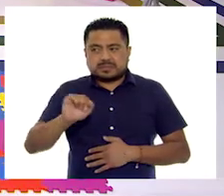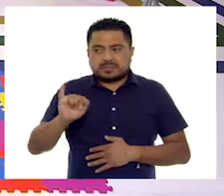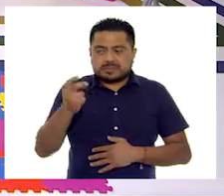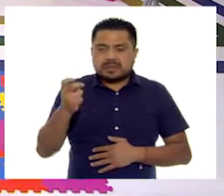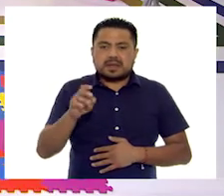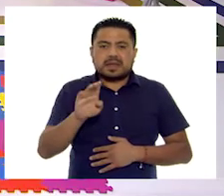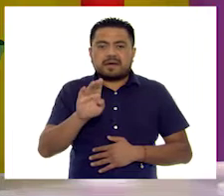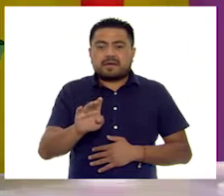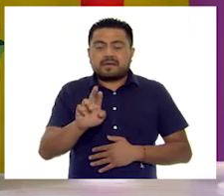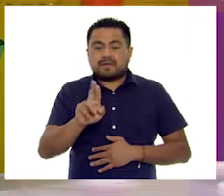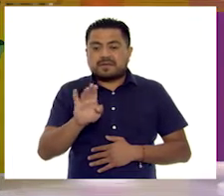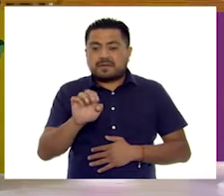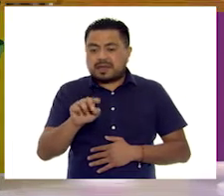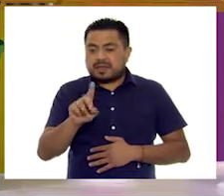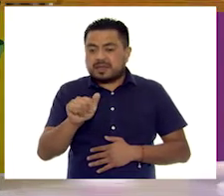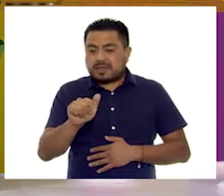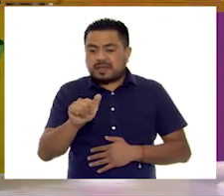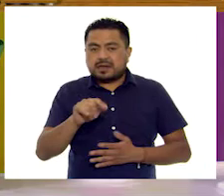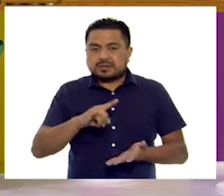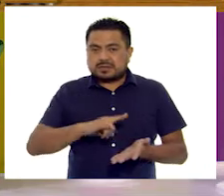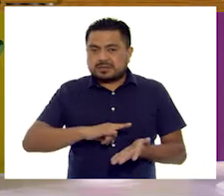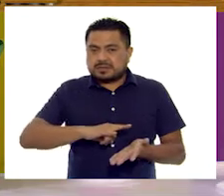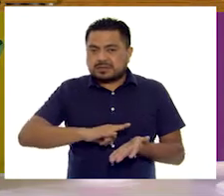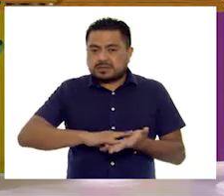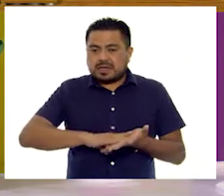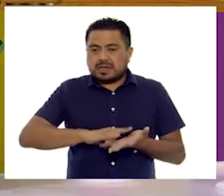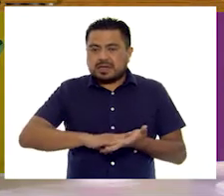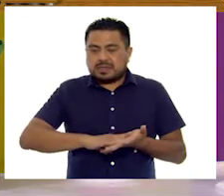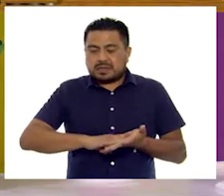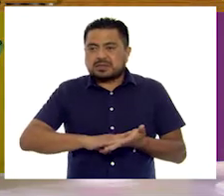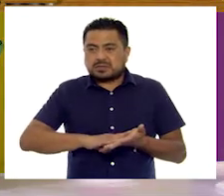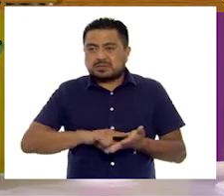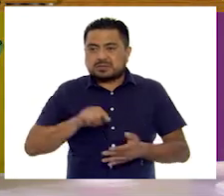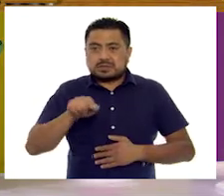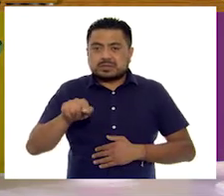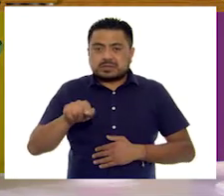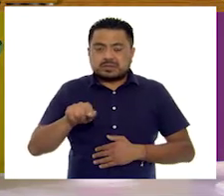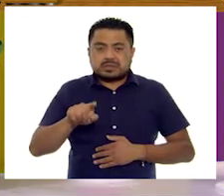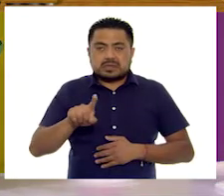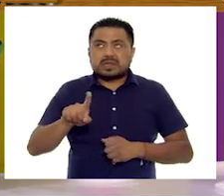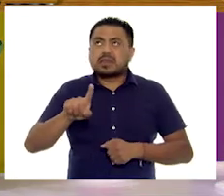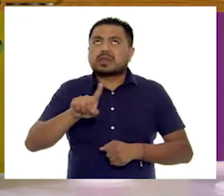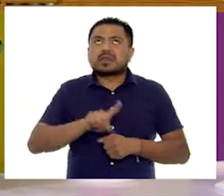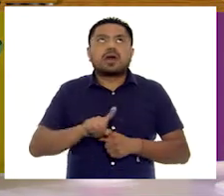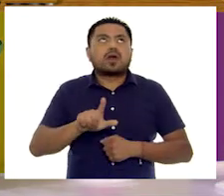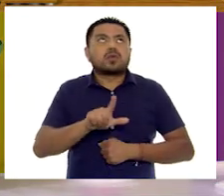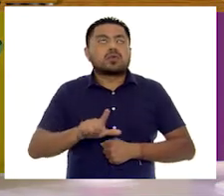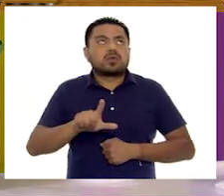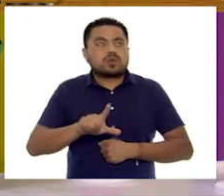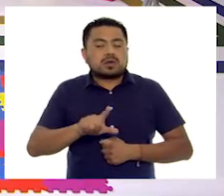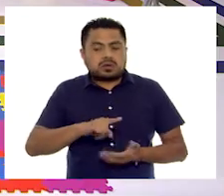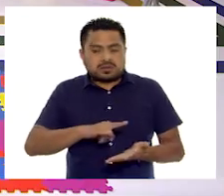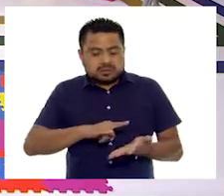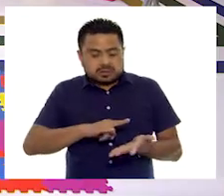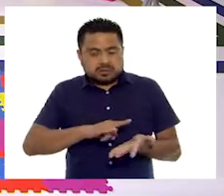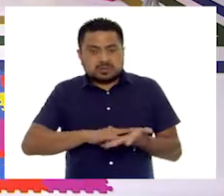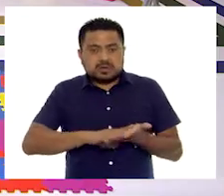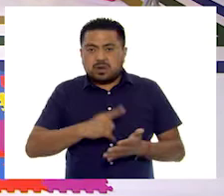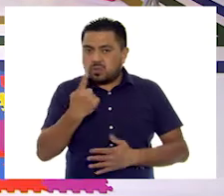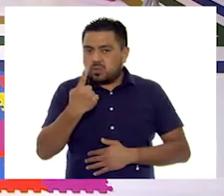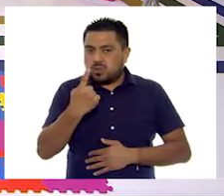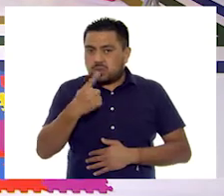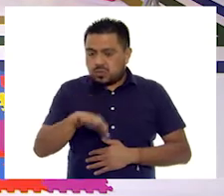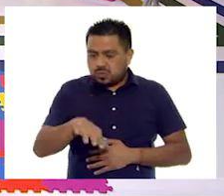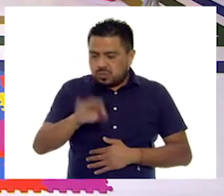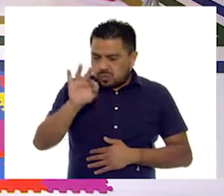Brenda era sándwich. Brenda, el día lunes, entonces es sándwich, una